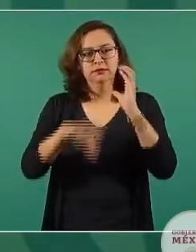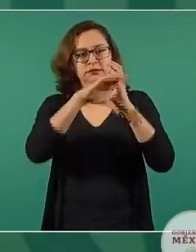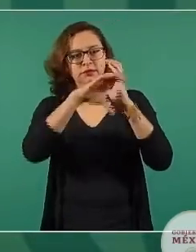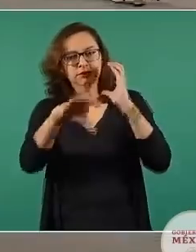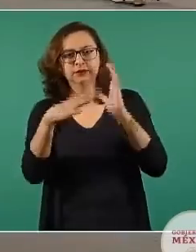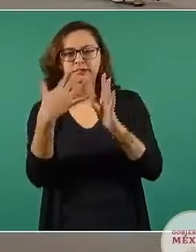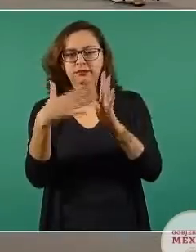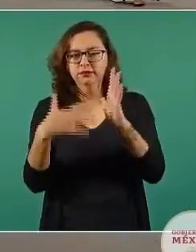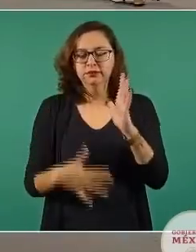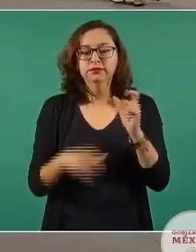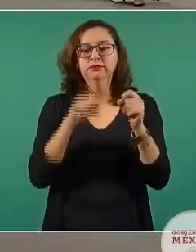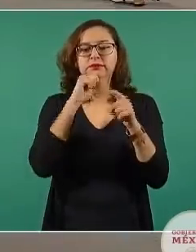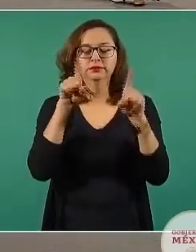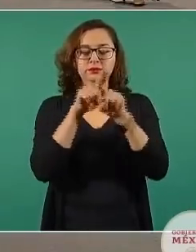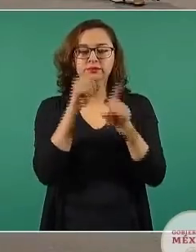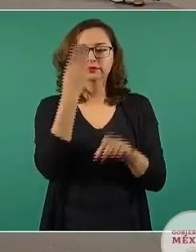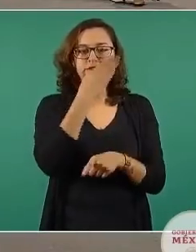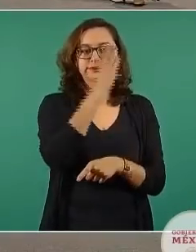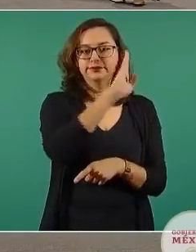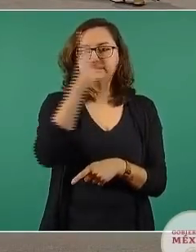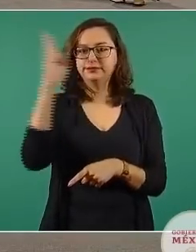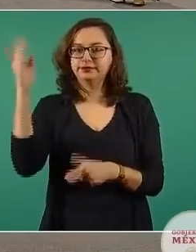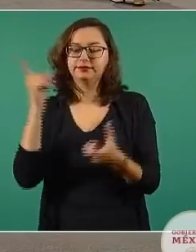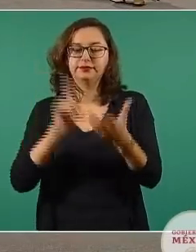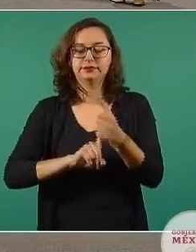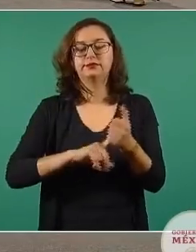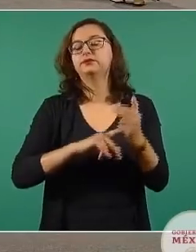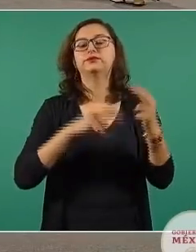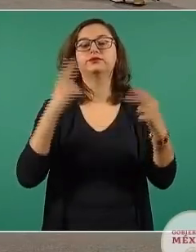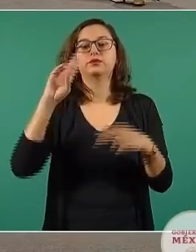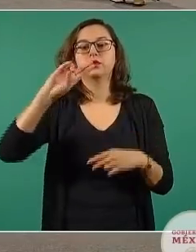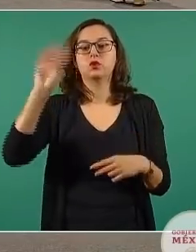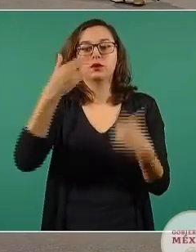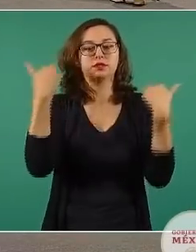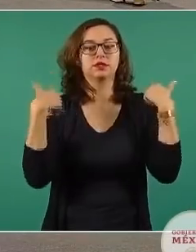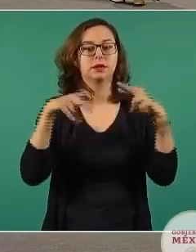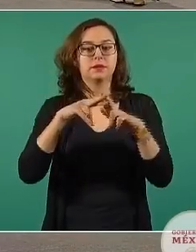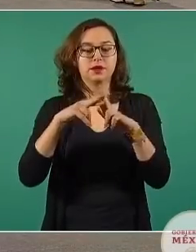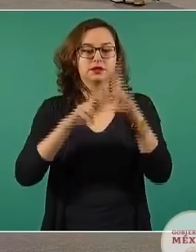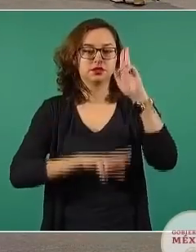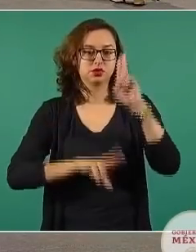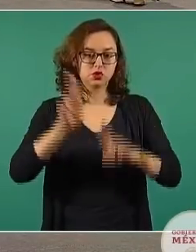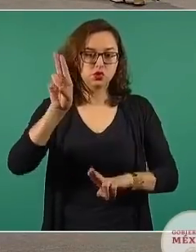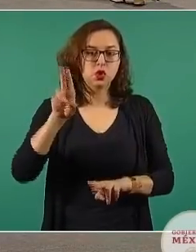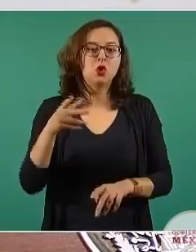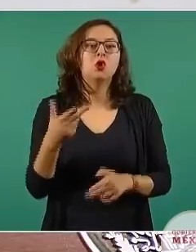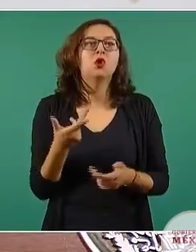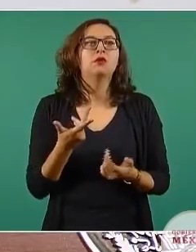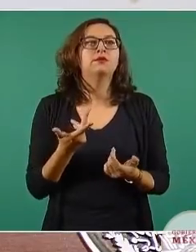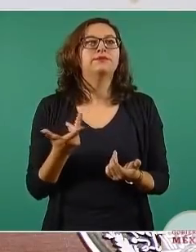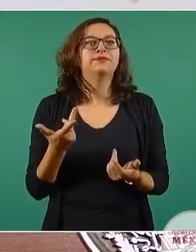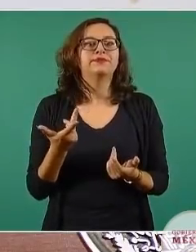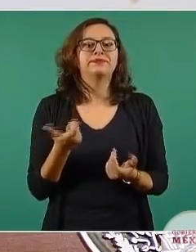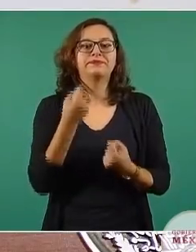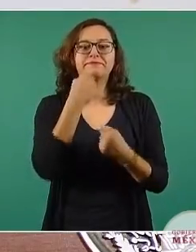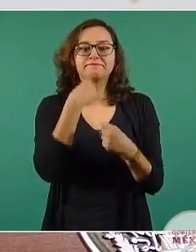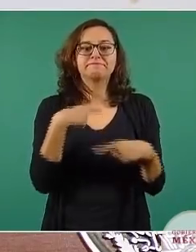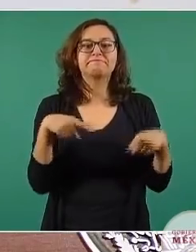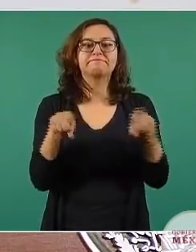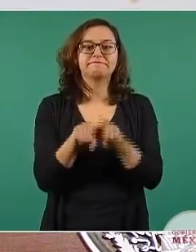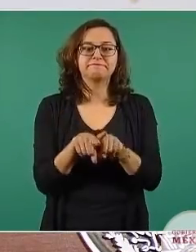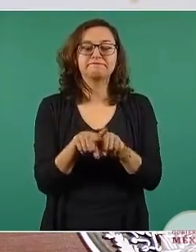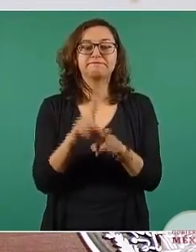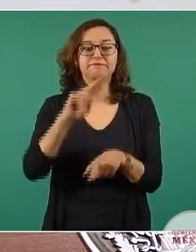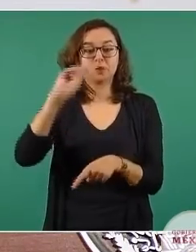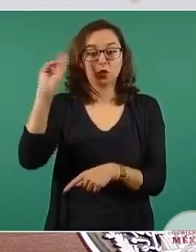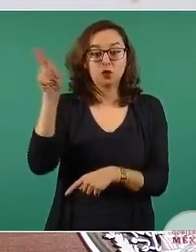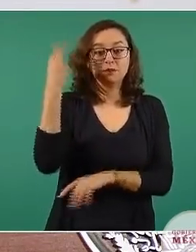Privilegiamos bibliotecas en las normales, privilegiamos las universidades rurales,